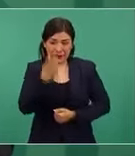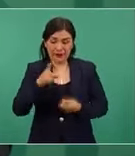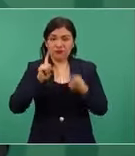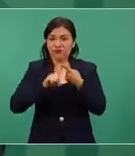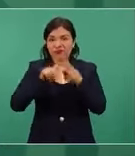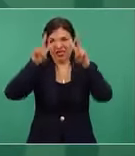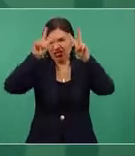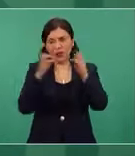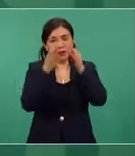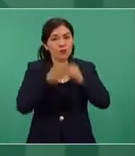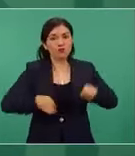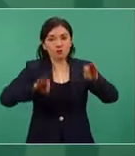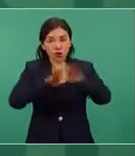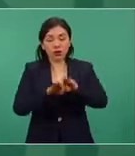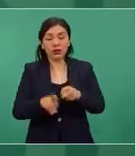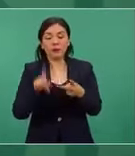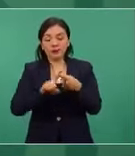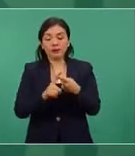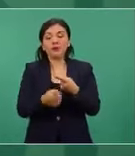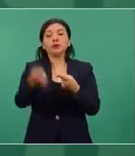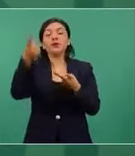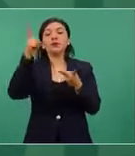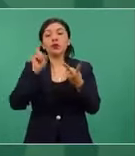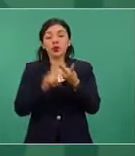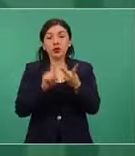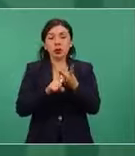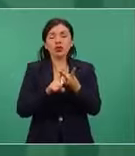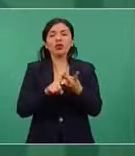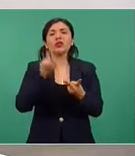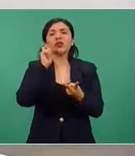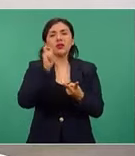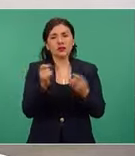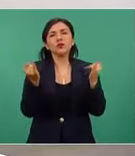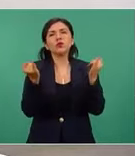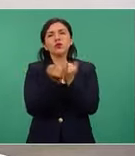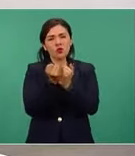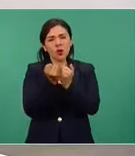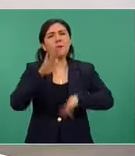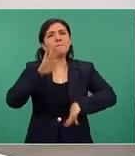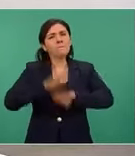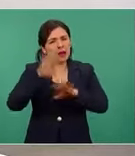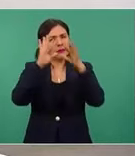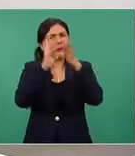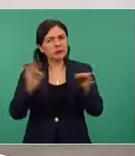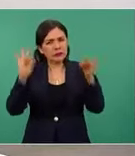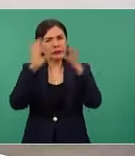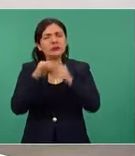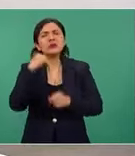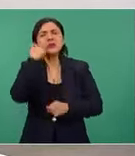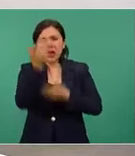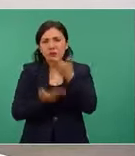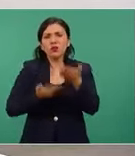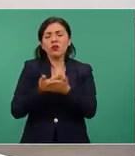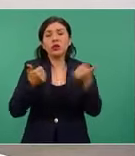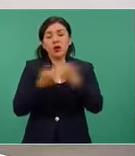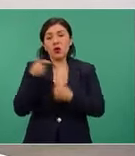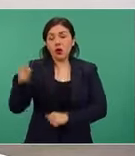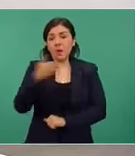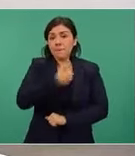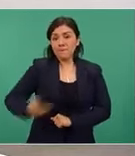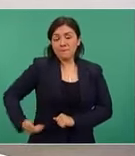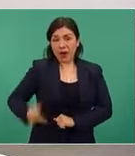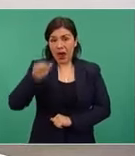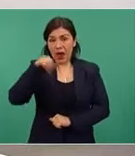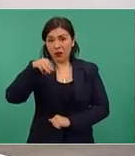uno. El tema número dos, que también se ha venido insistiendo y proponiendo por parte del presidente de la